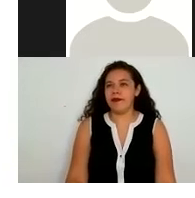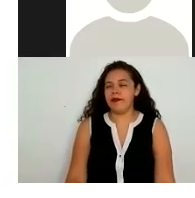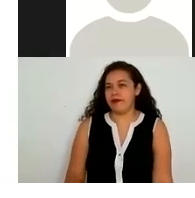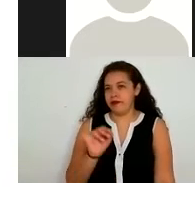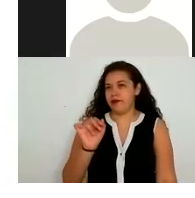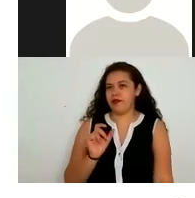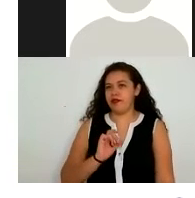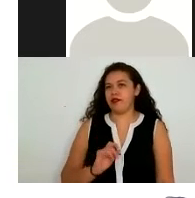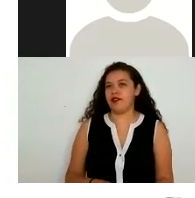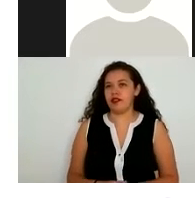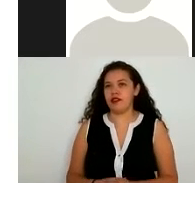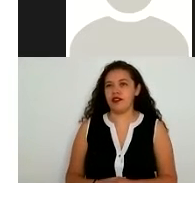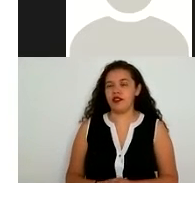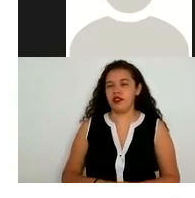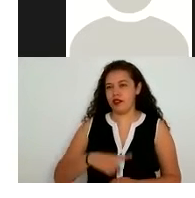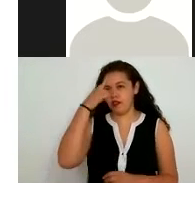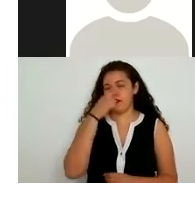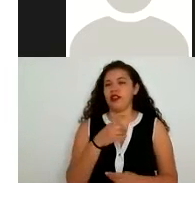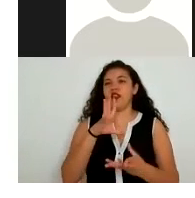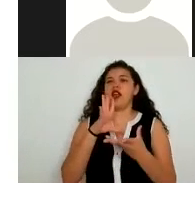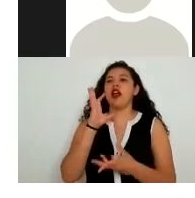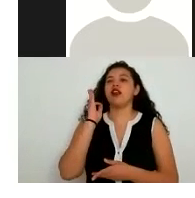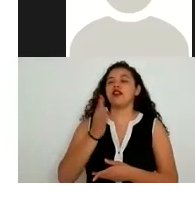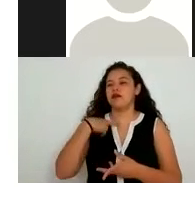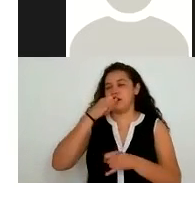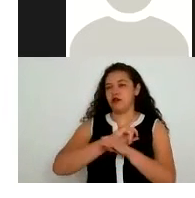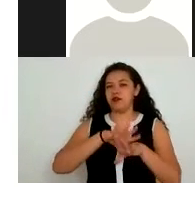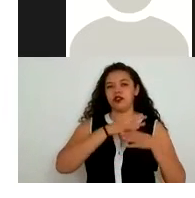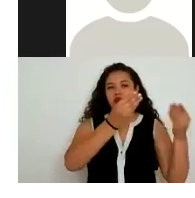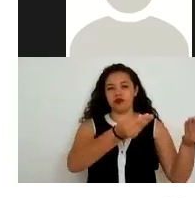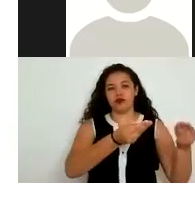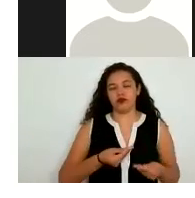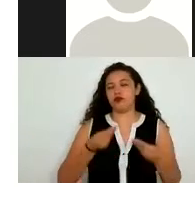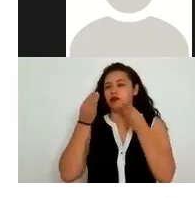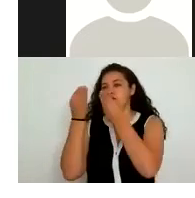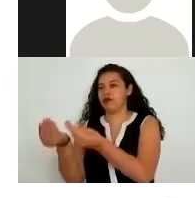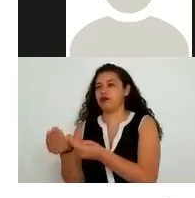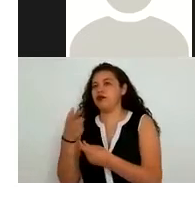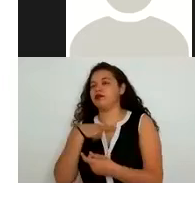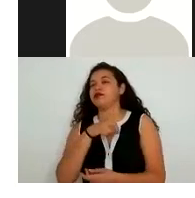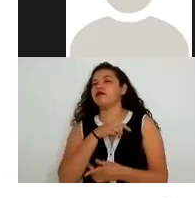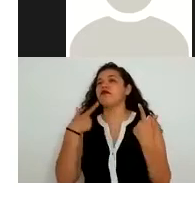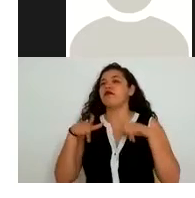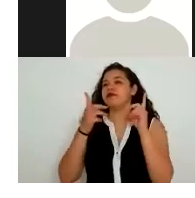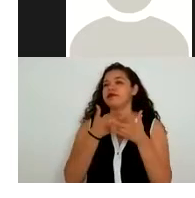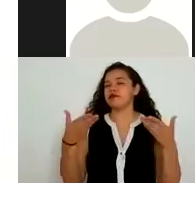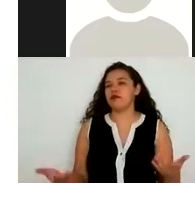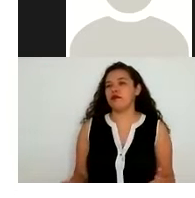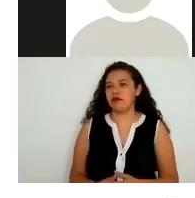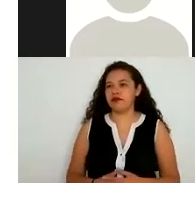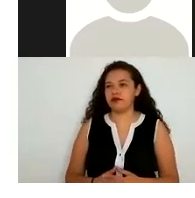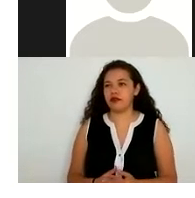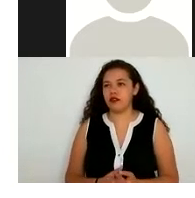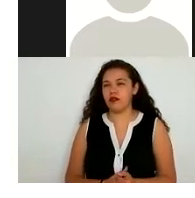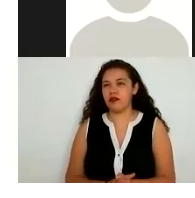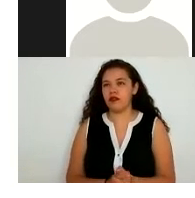consentimiento para la transferencia de datos los pueden ver en pantalla y son las seis excepciones